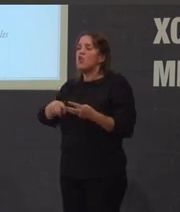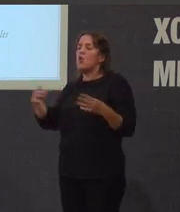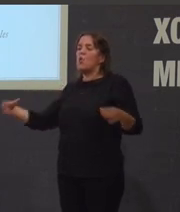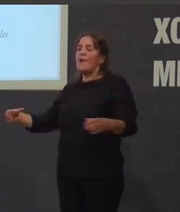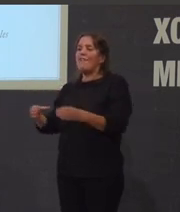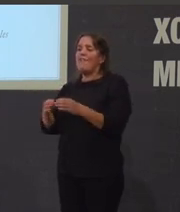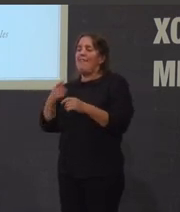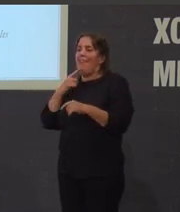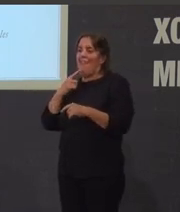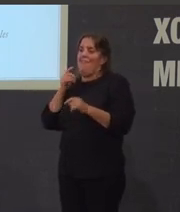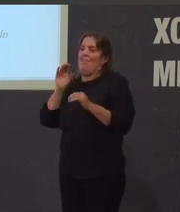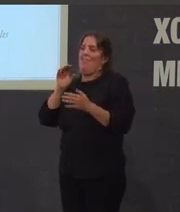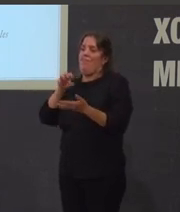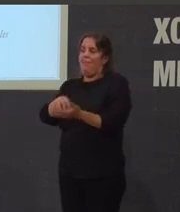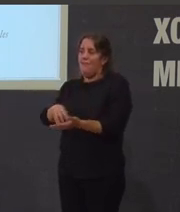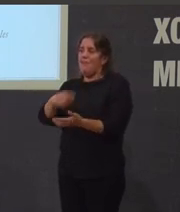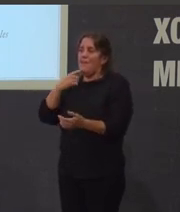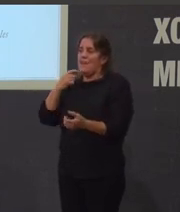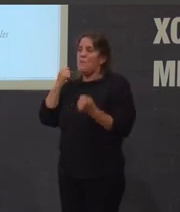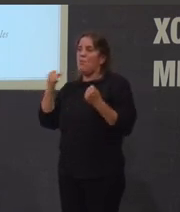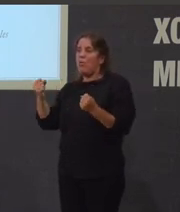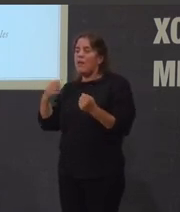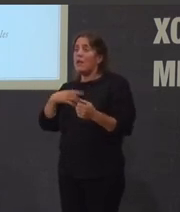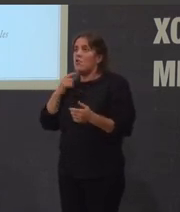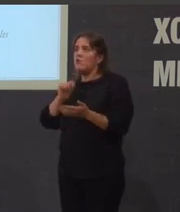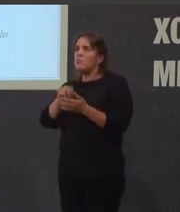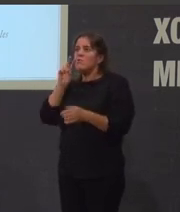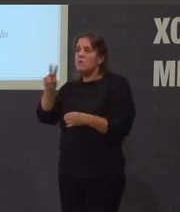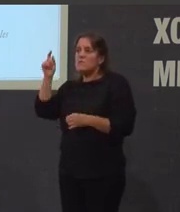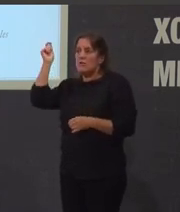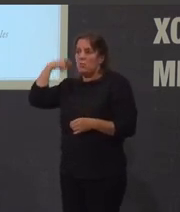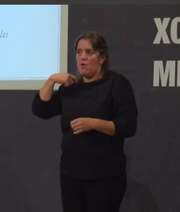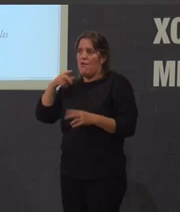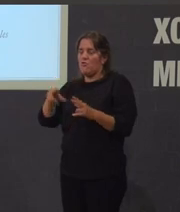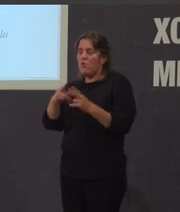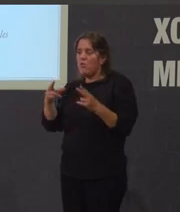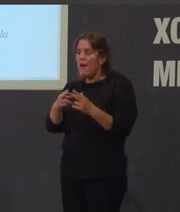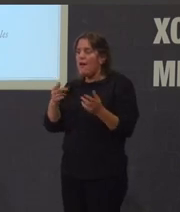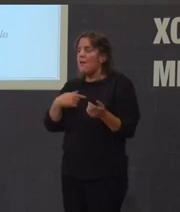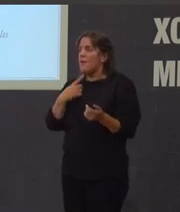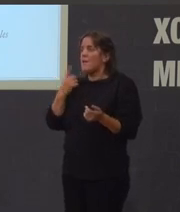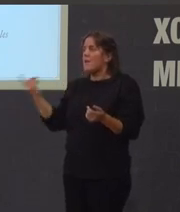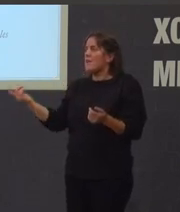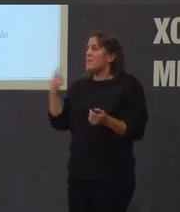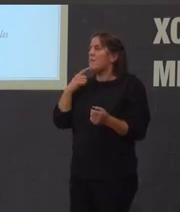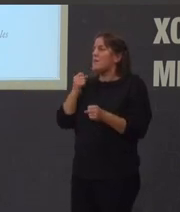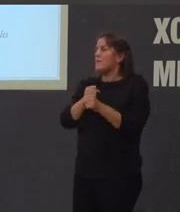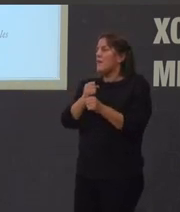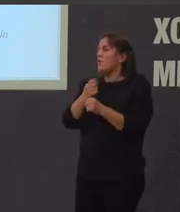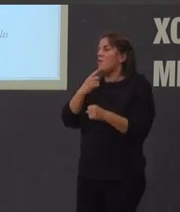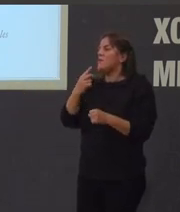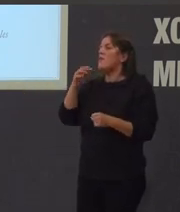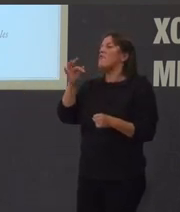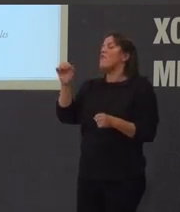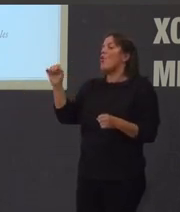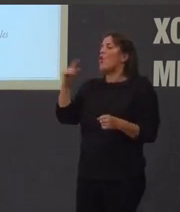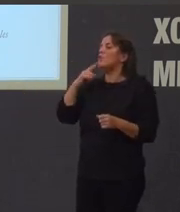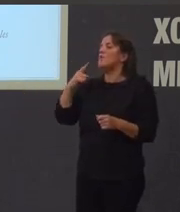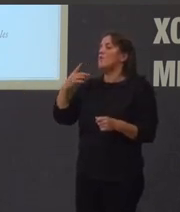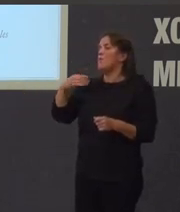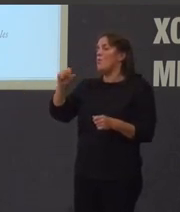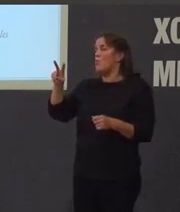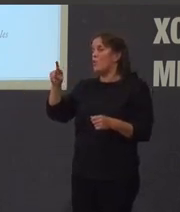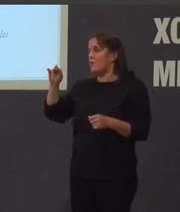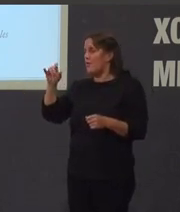ten do punto de vista da antropología social entón o traballo bebe moito de Bourdieu de Foucault e de moitas